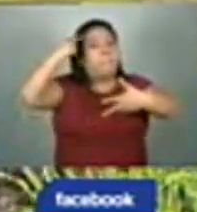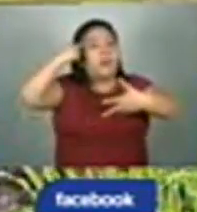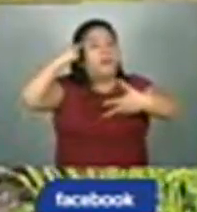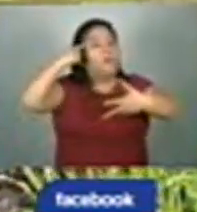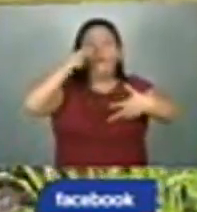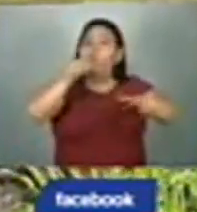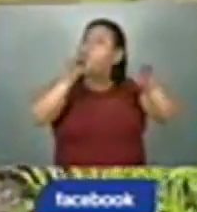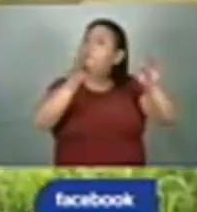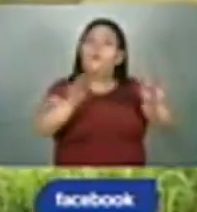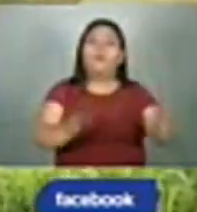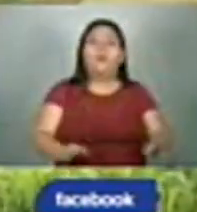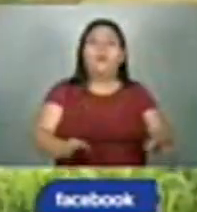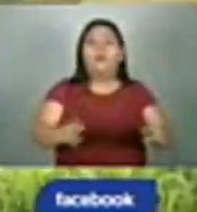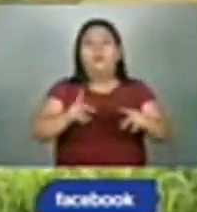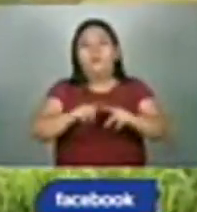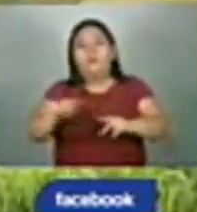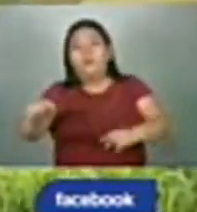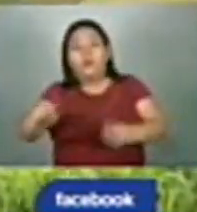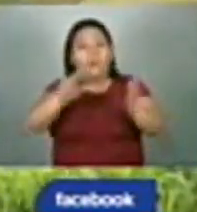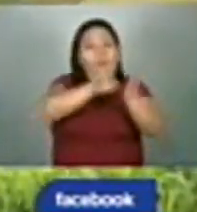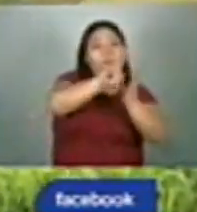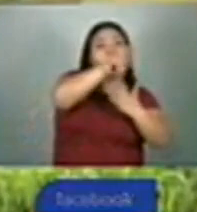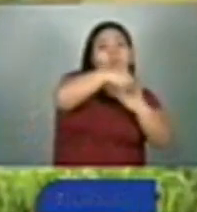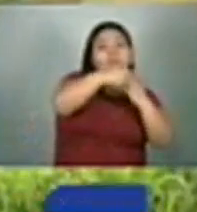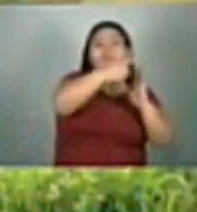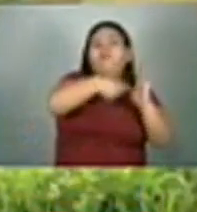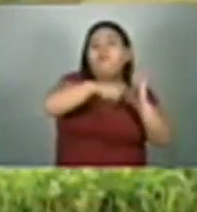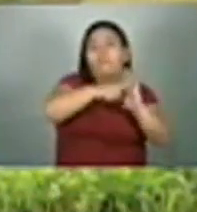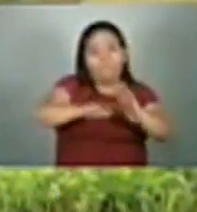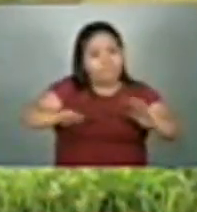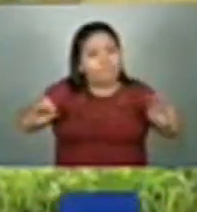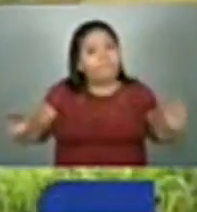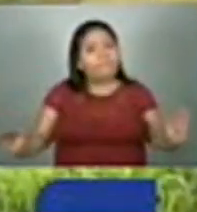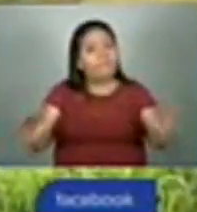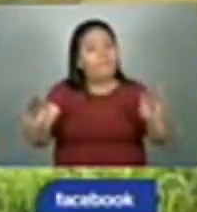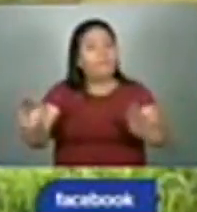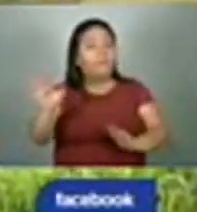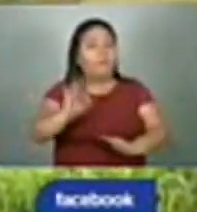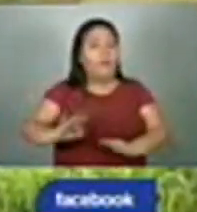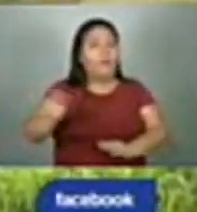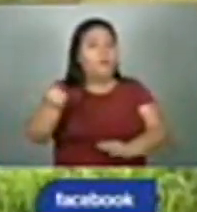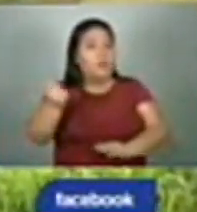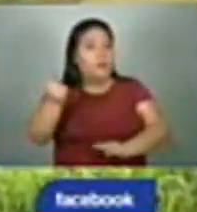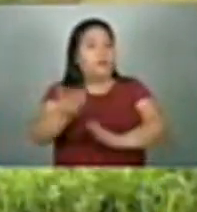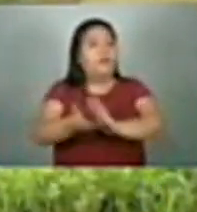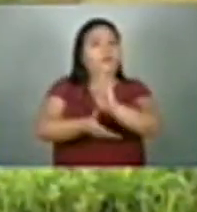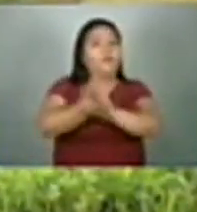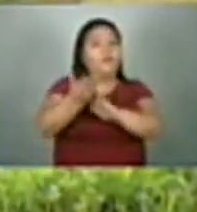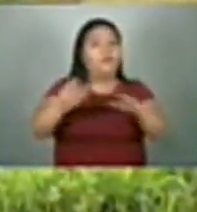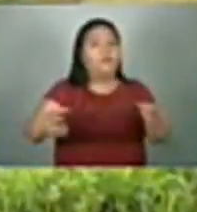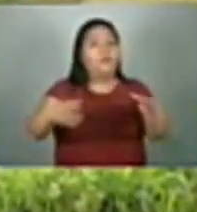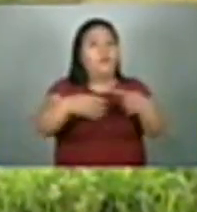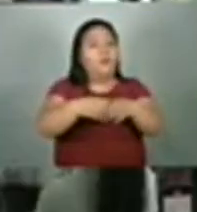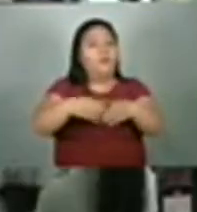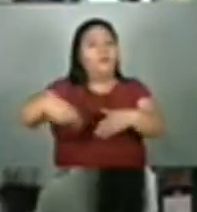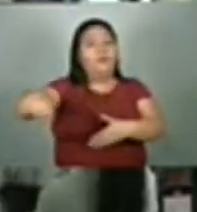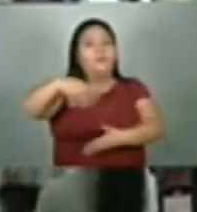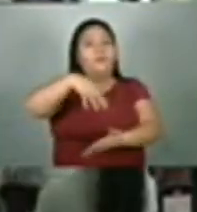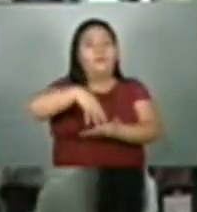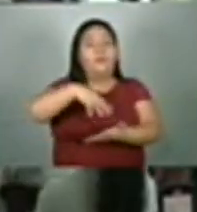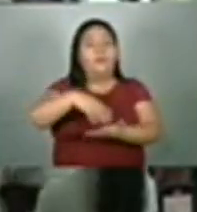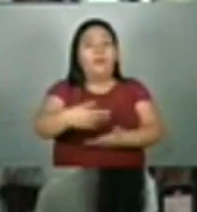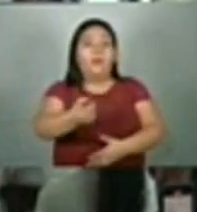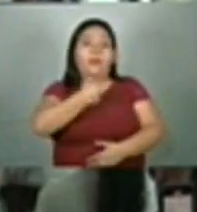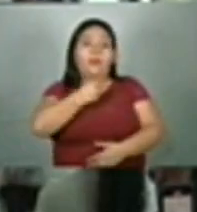informal. Sin embargo, estos programas impulsan a una mejor sostenibilidad económica a este sector poblacional.